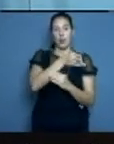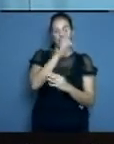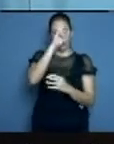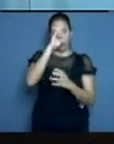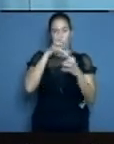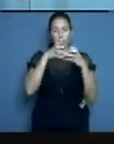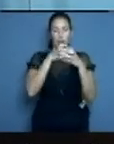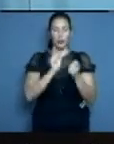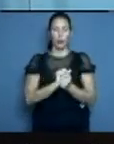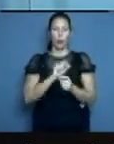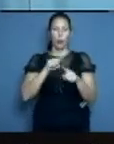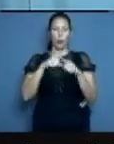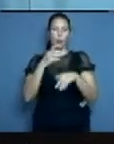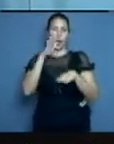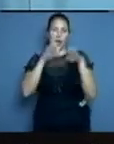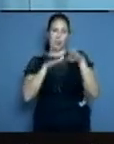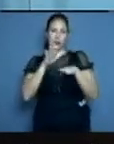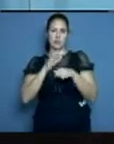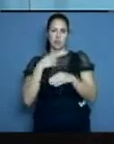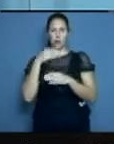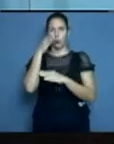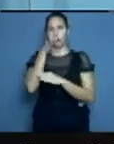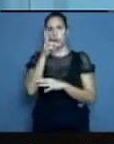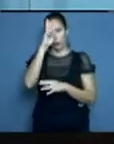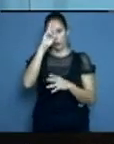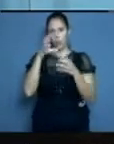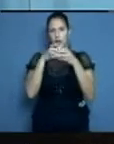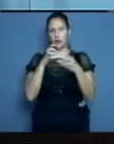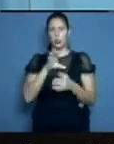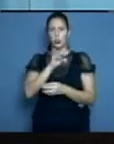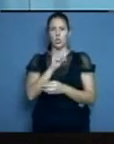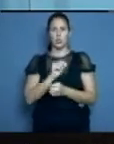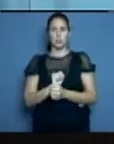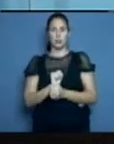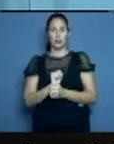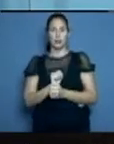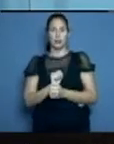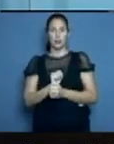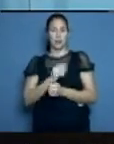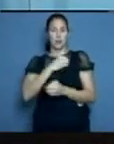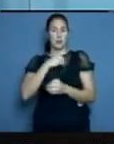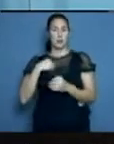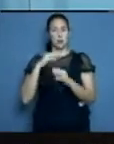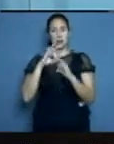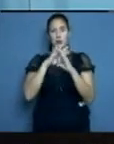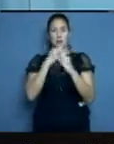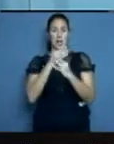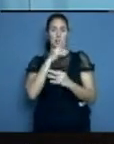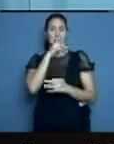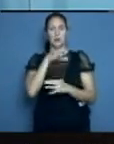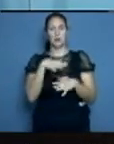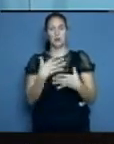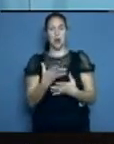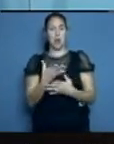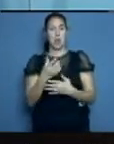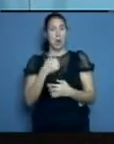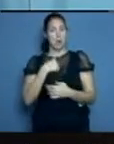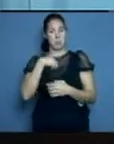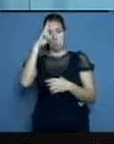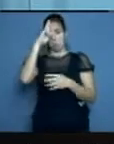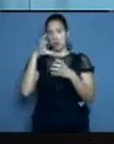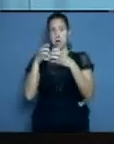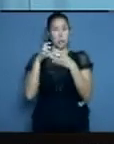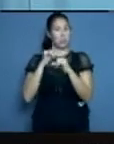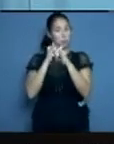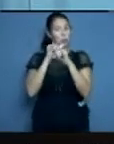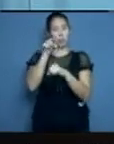área de salud no le informa que esa persona fue allí y que tiene síntomas y que por eso ellos nos van a visitar a la casa. Creo que si logramos